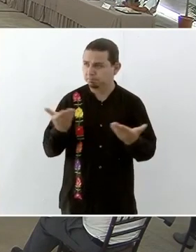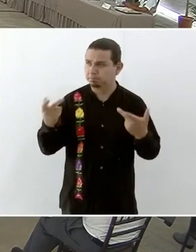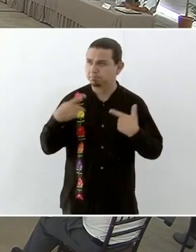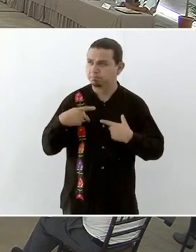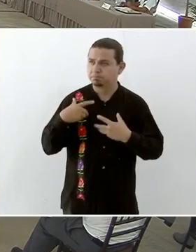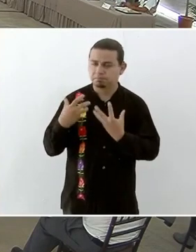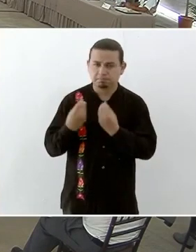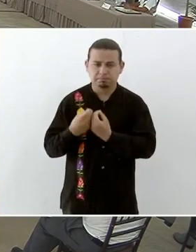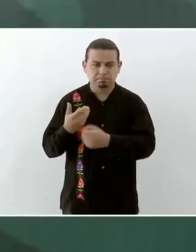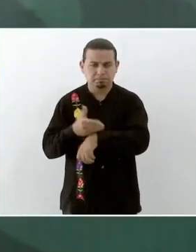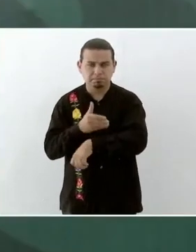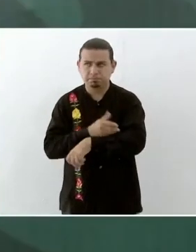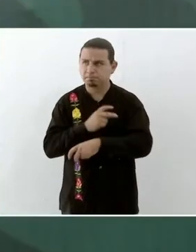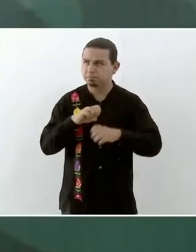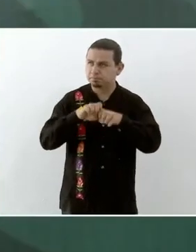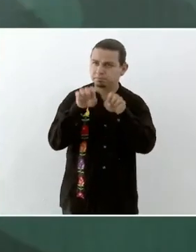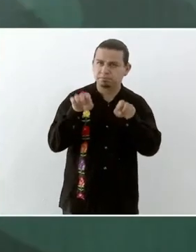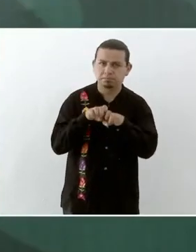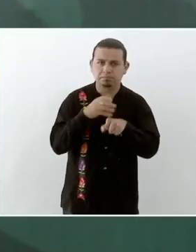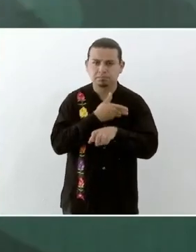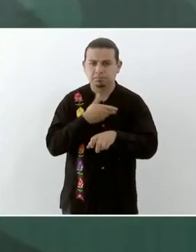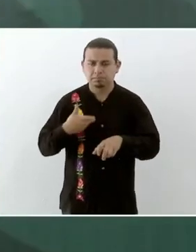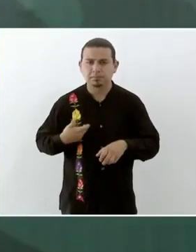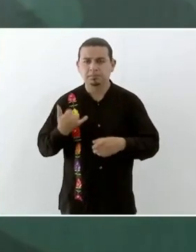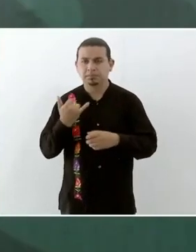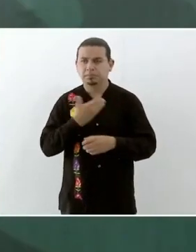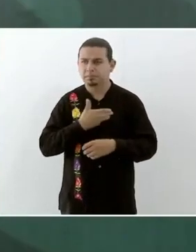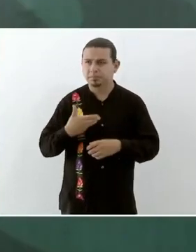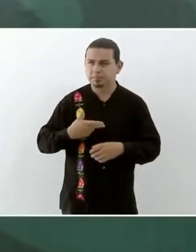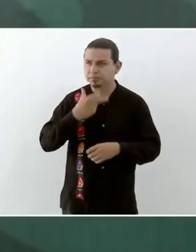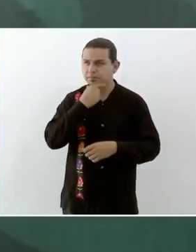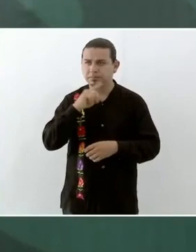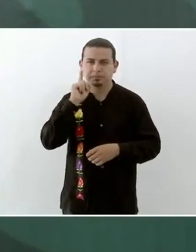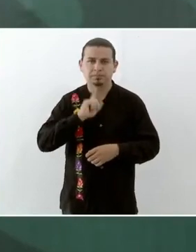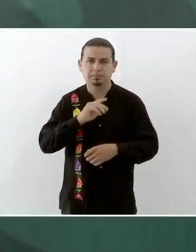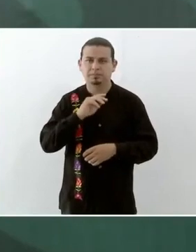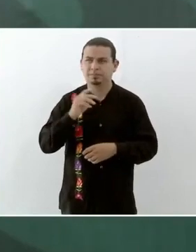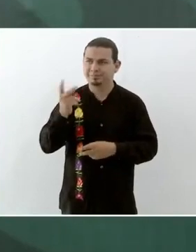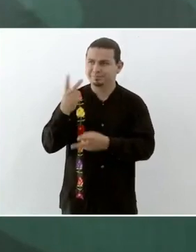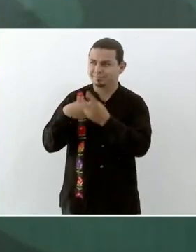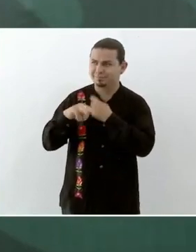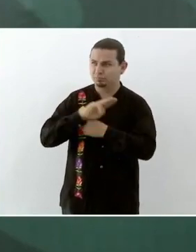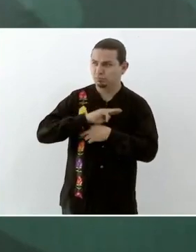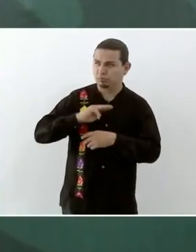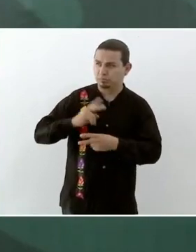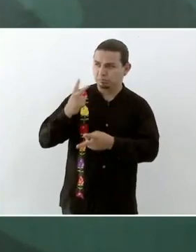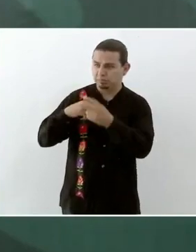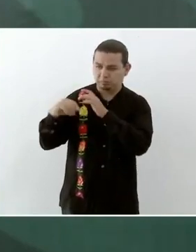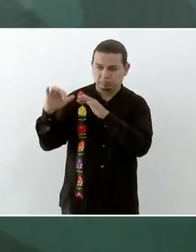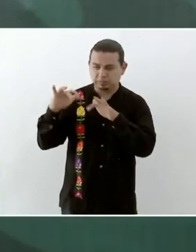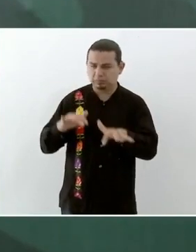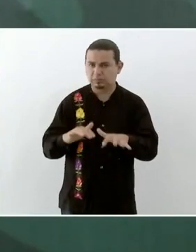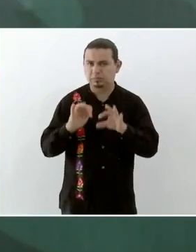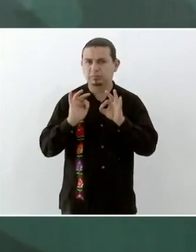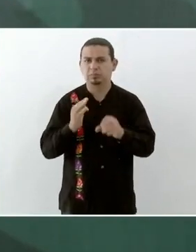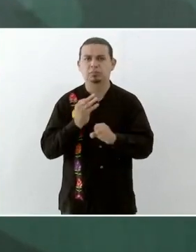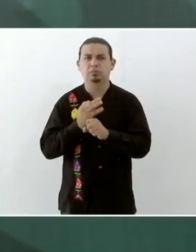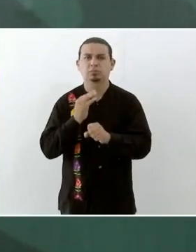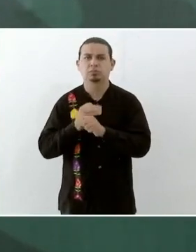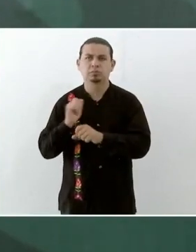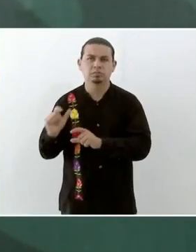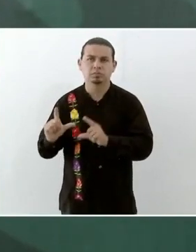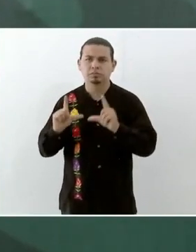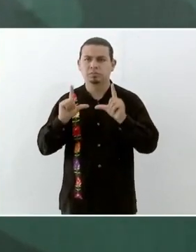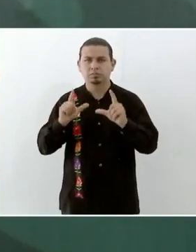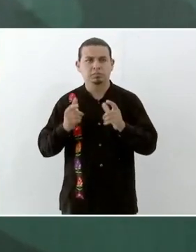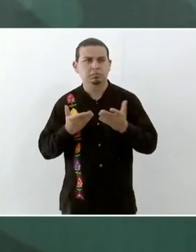nuestros compañeros de gabinete y de los presidentes municipales que están presentes esta tarde. Vamos a presentar el plan